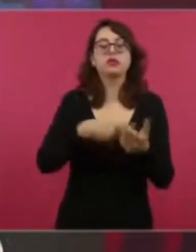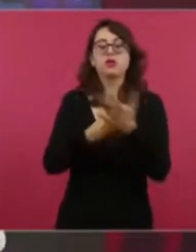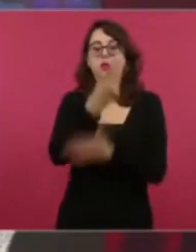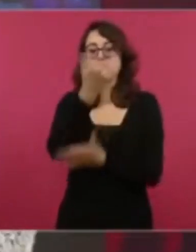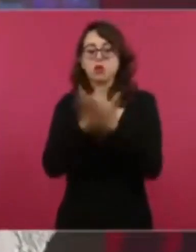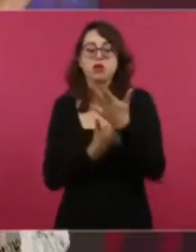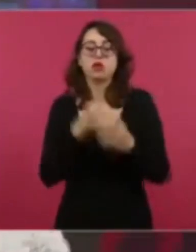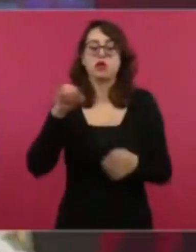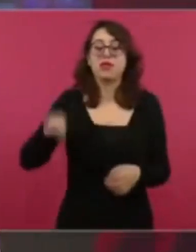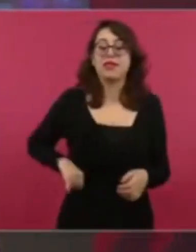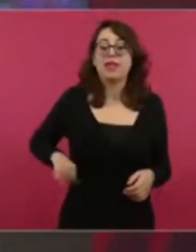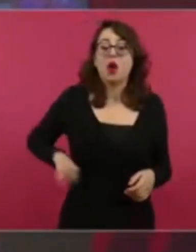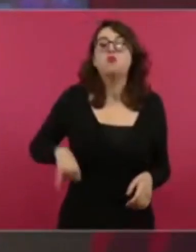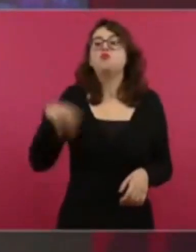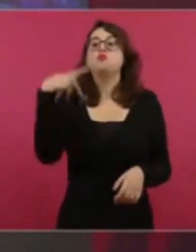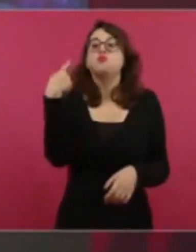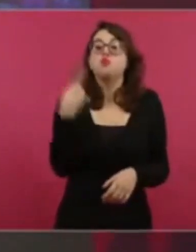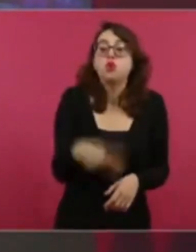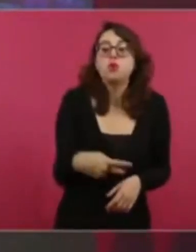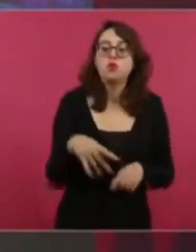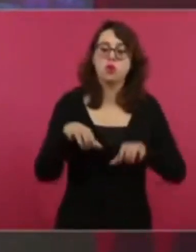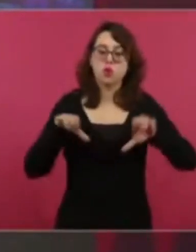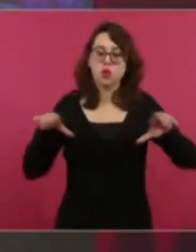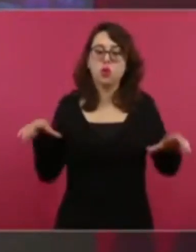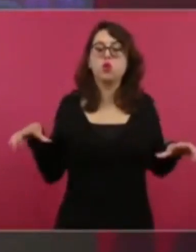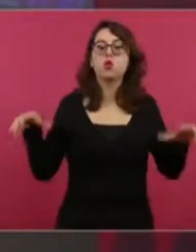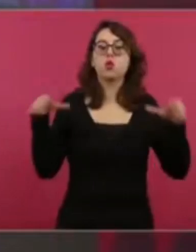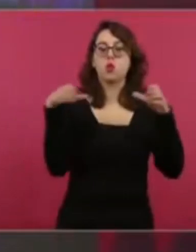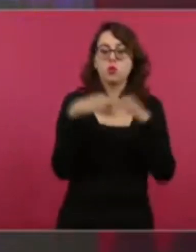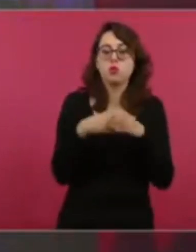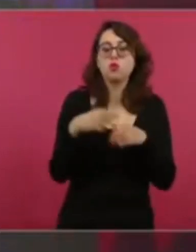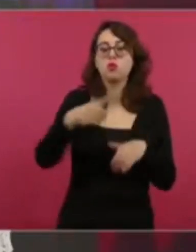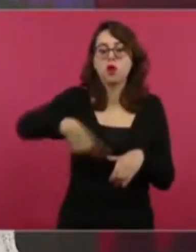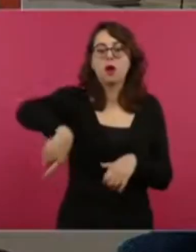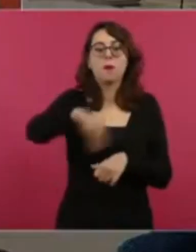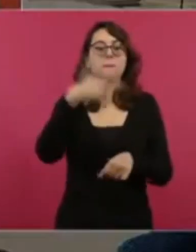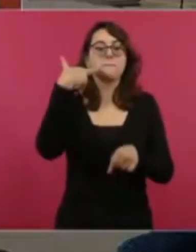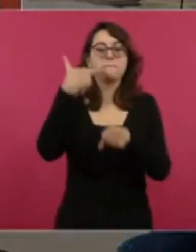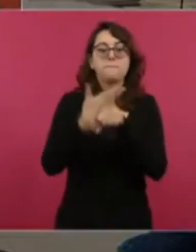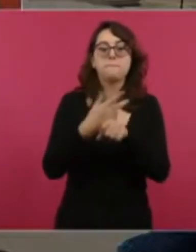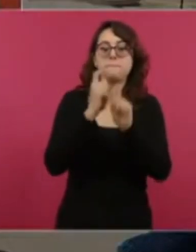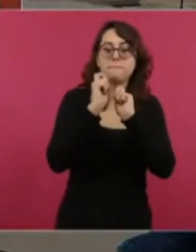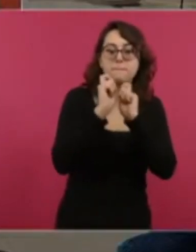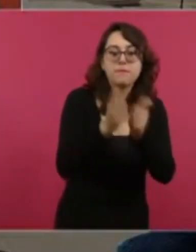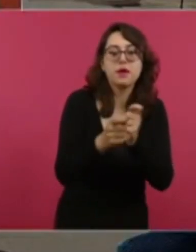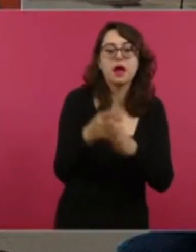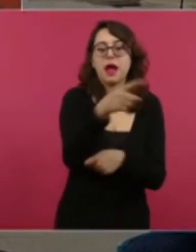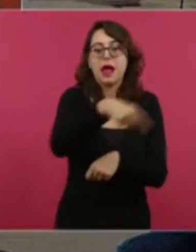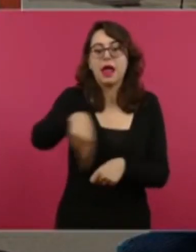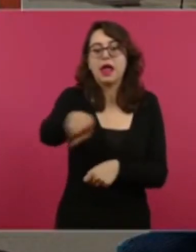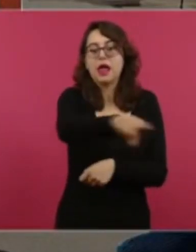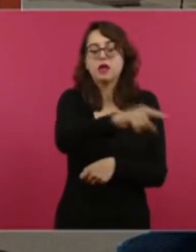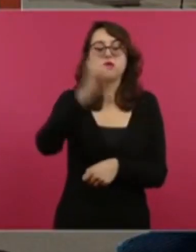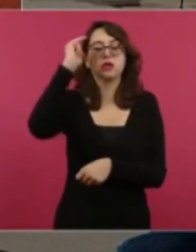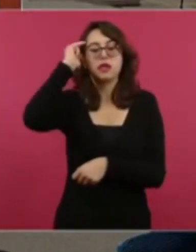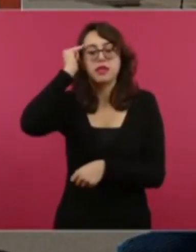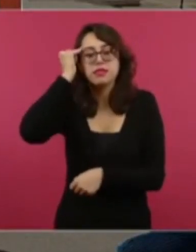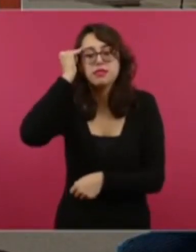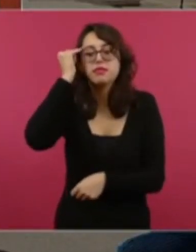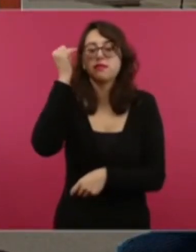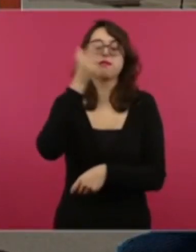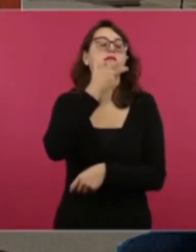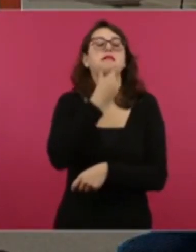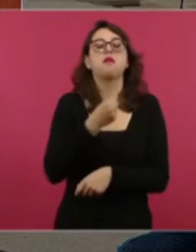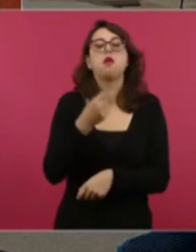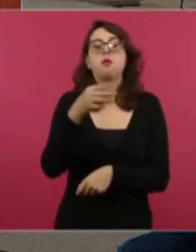de las comunidades involucradas e insisto, ¿quiénes serán los protagonistas? Las y los indígenas, las y